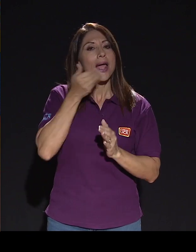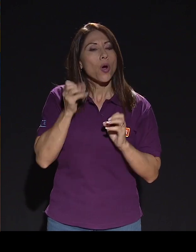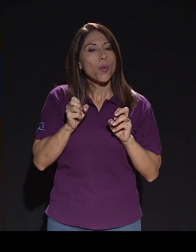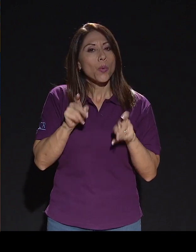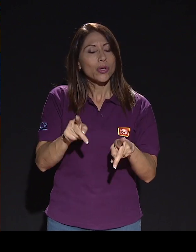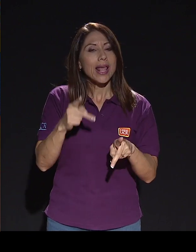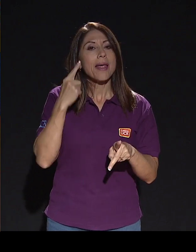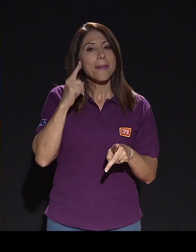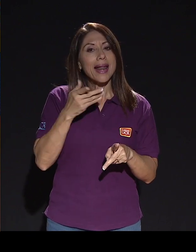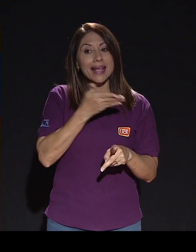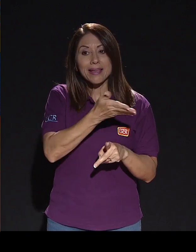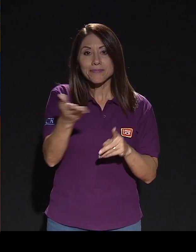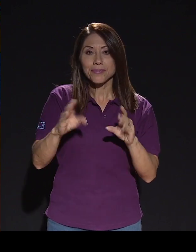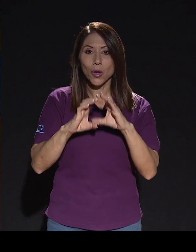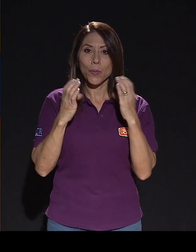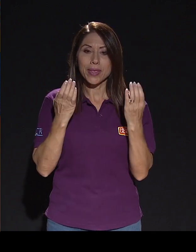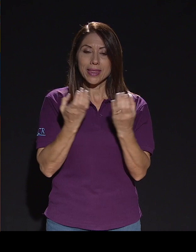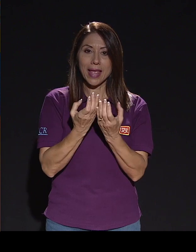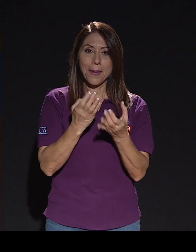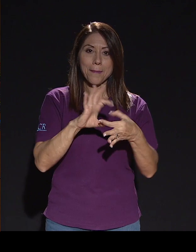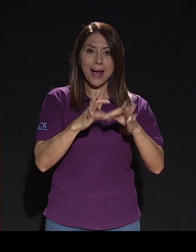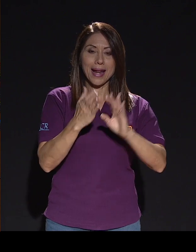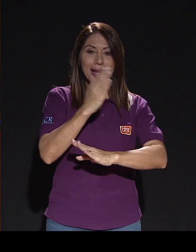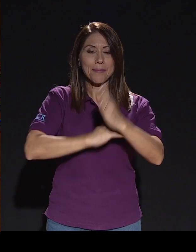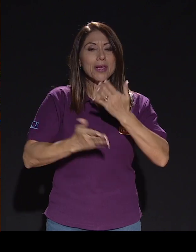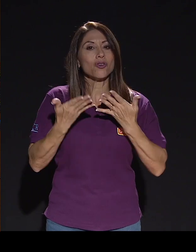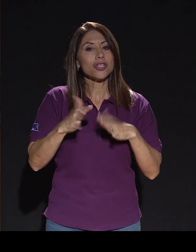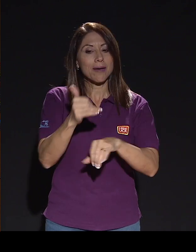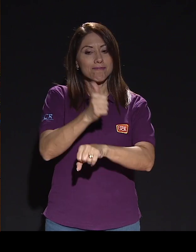Paralímpico esté constituido en poquitos meses.